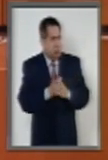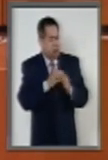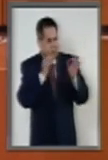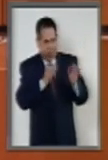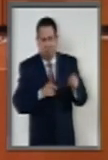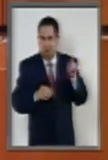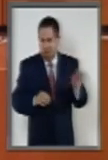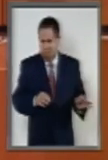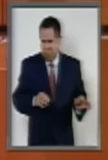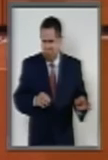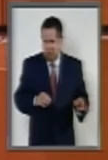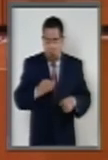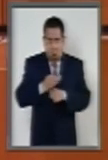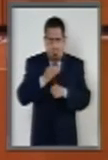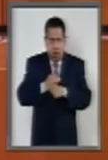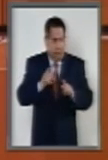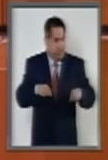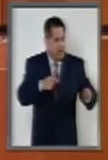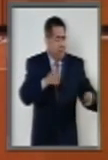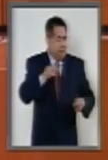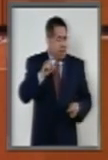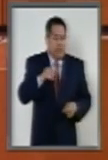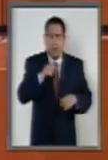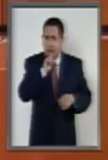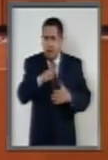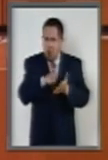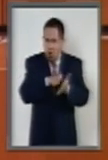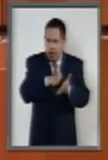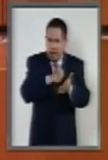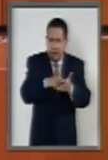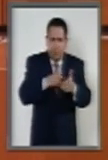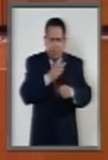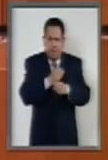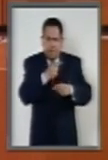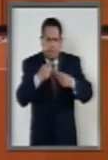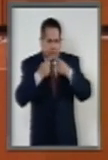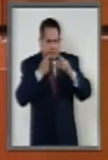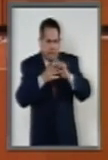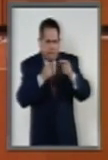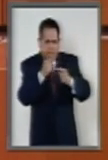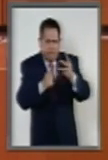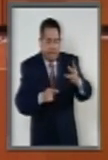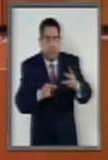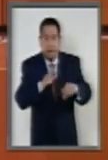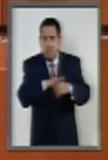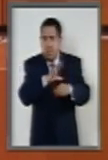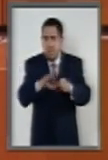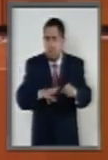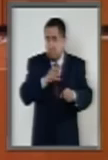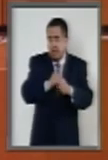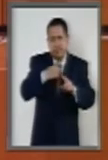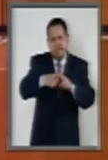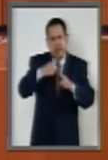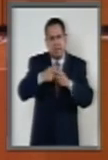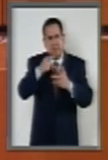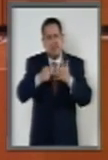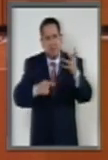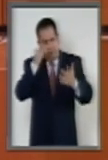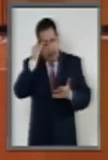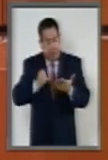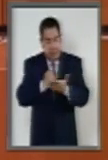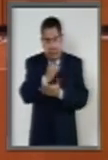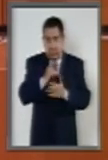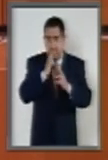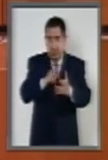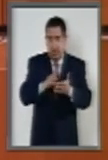en el decreto que hoy le da vida. Corrigiendo estos elementos y reintegrando los aspectos en el dictamen,